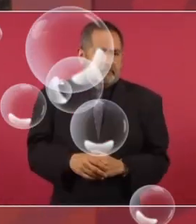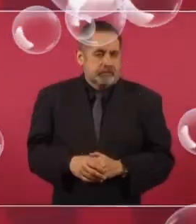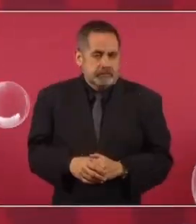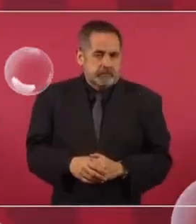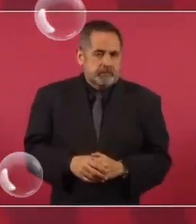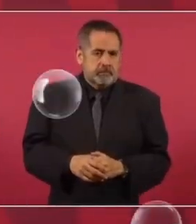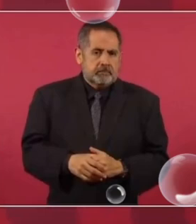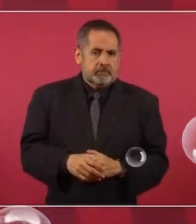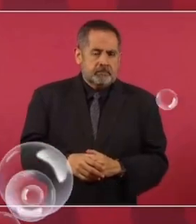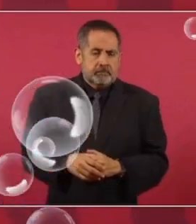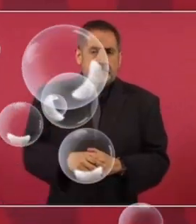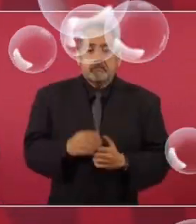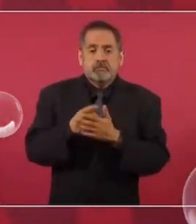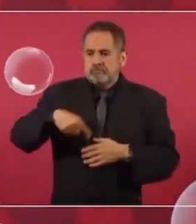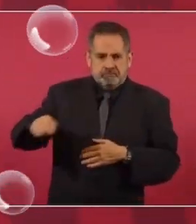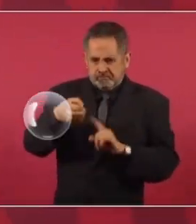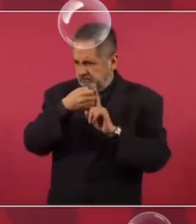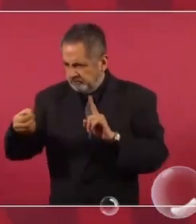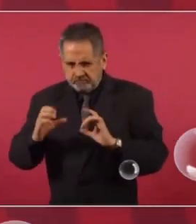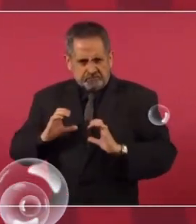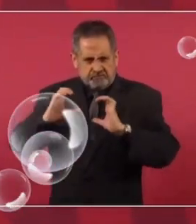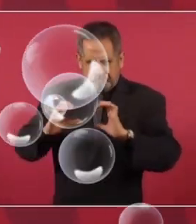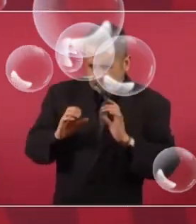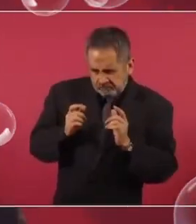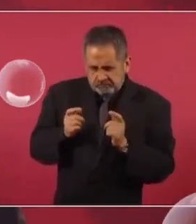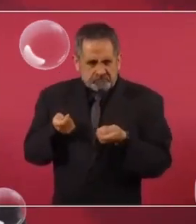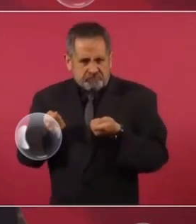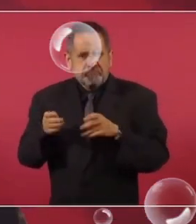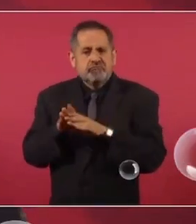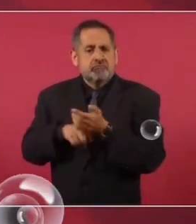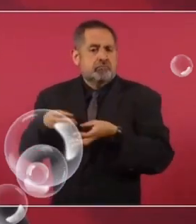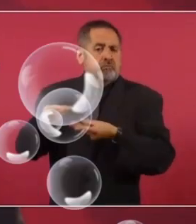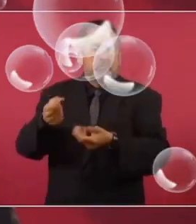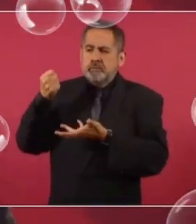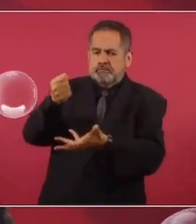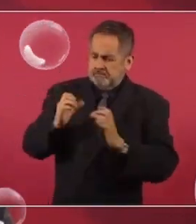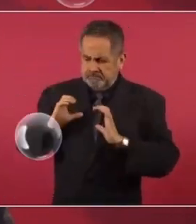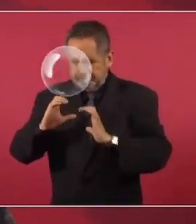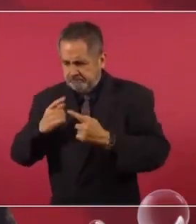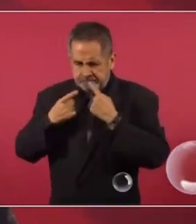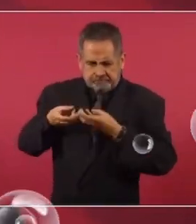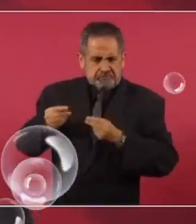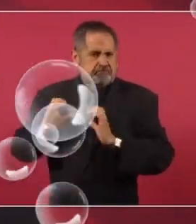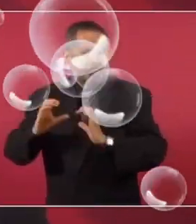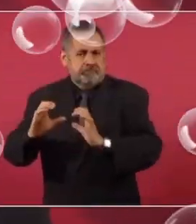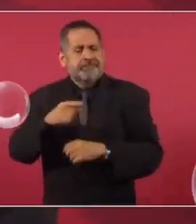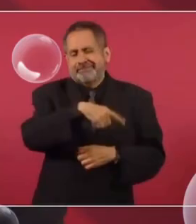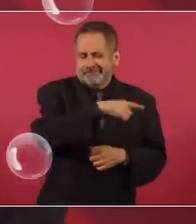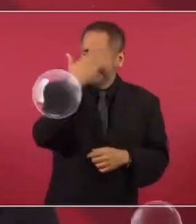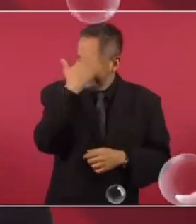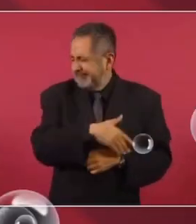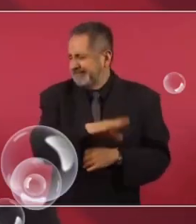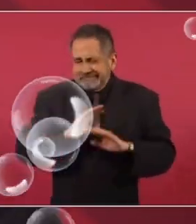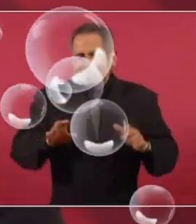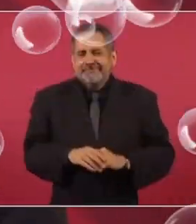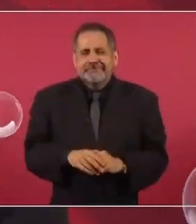ha habido disciplina en el manejo de las finanzas. Y eso lo saben